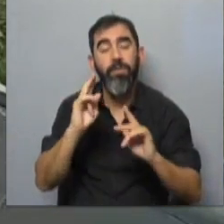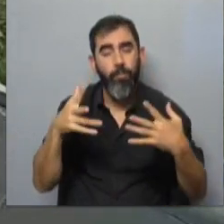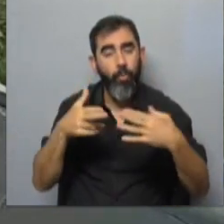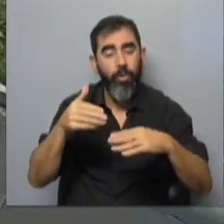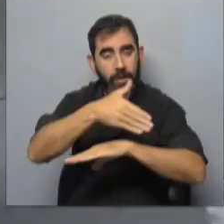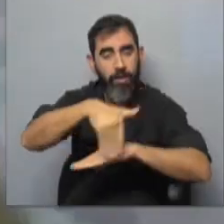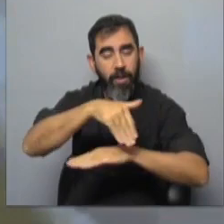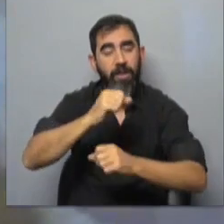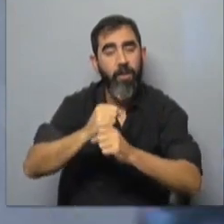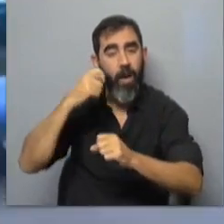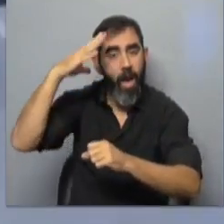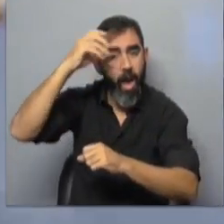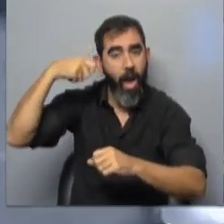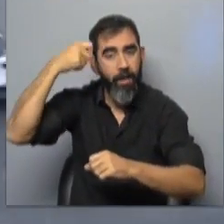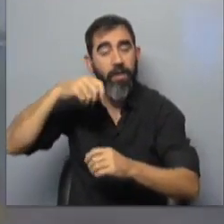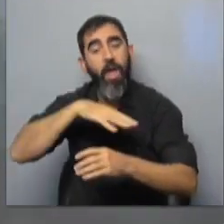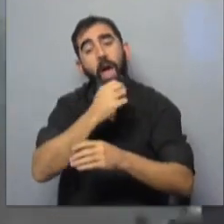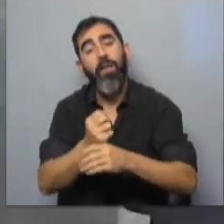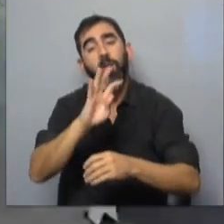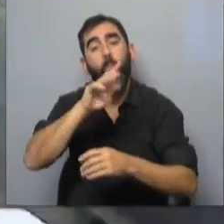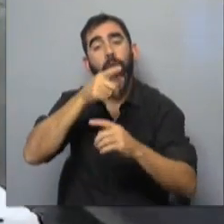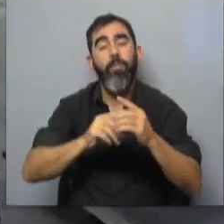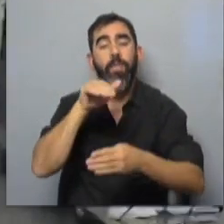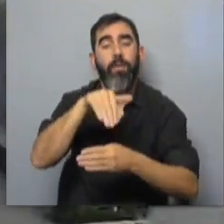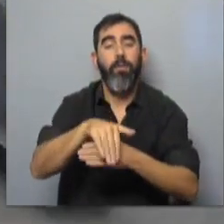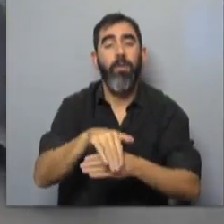tránsito, trabajos de antel hasta las 4 y media de la tarde.